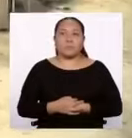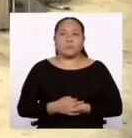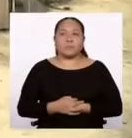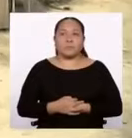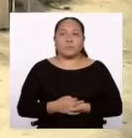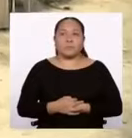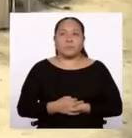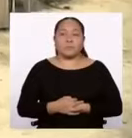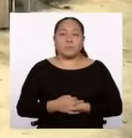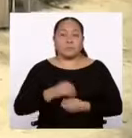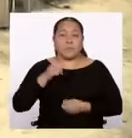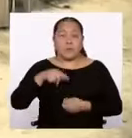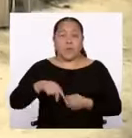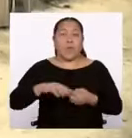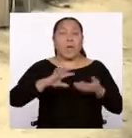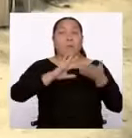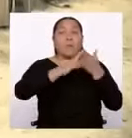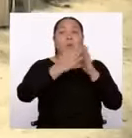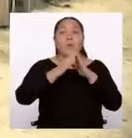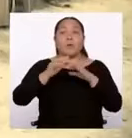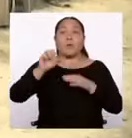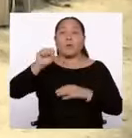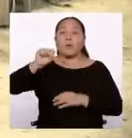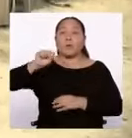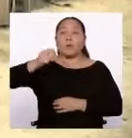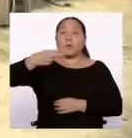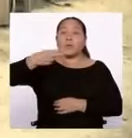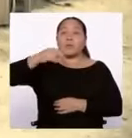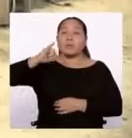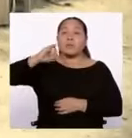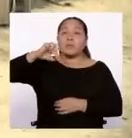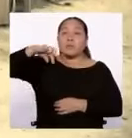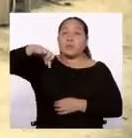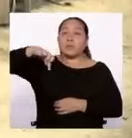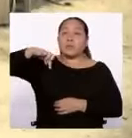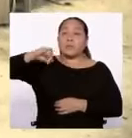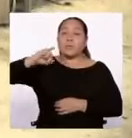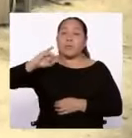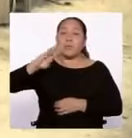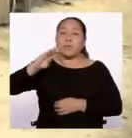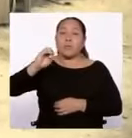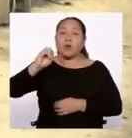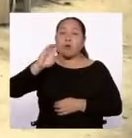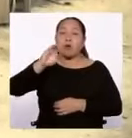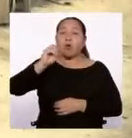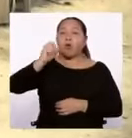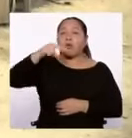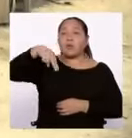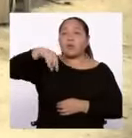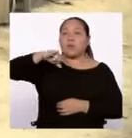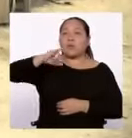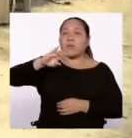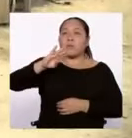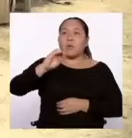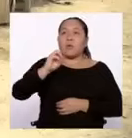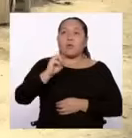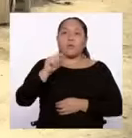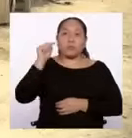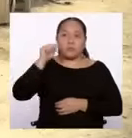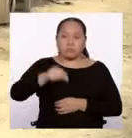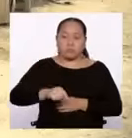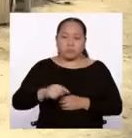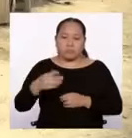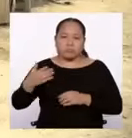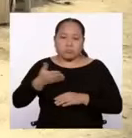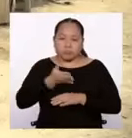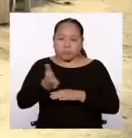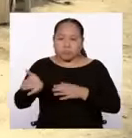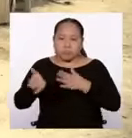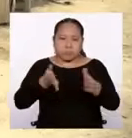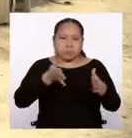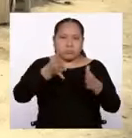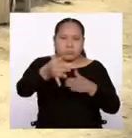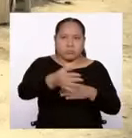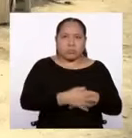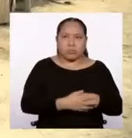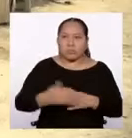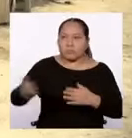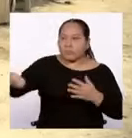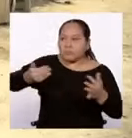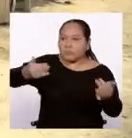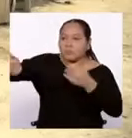El pueblo shipibo conibo se caracteriza por su gran movilidad y por su capacidad para organizar